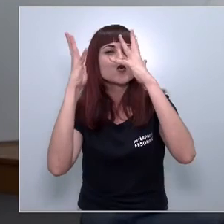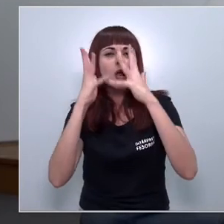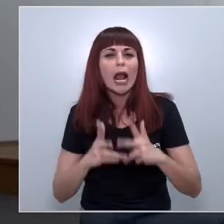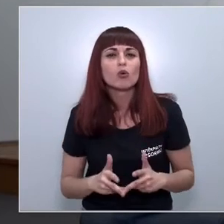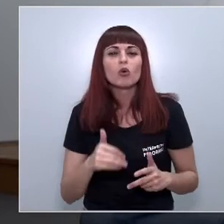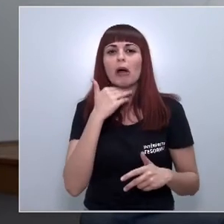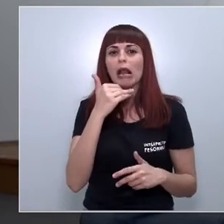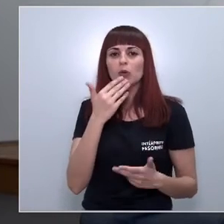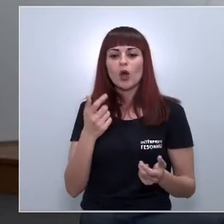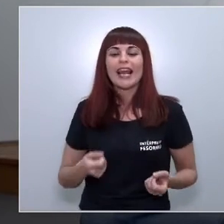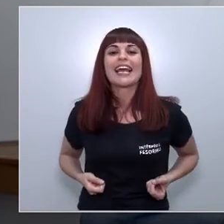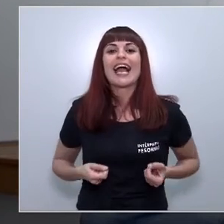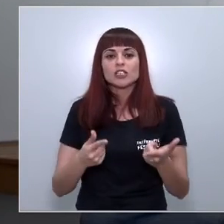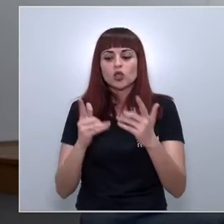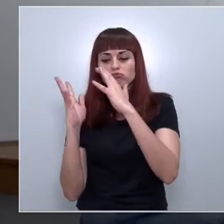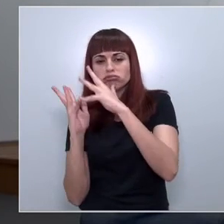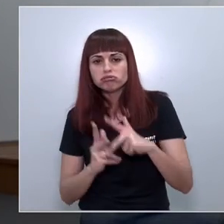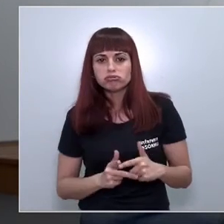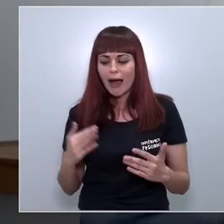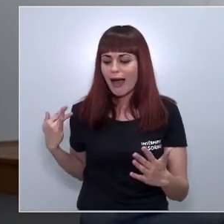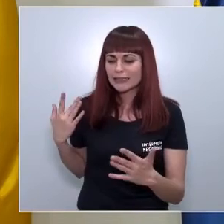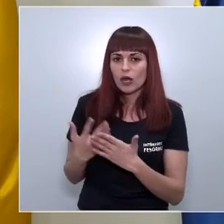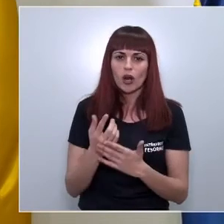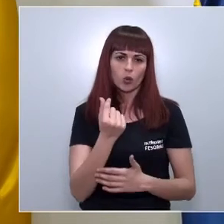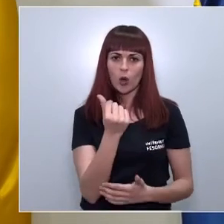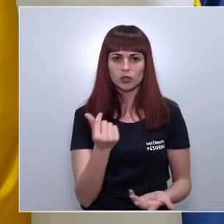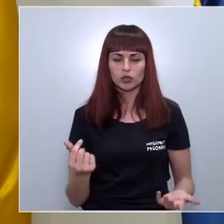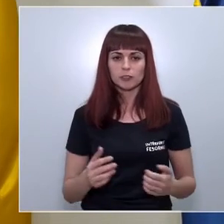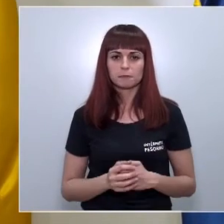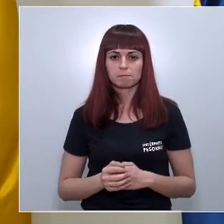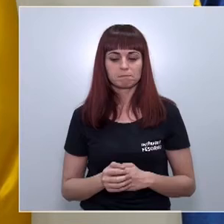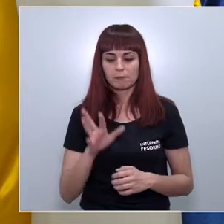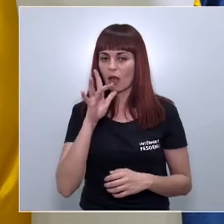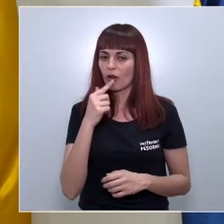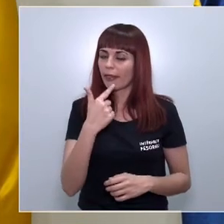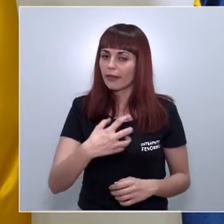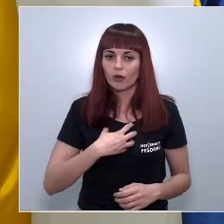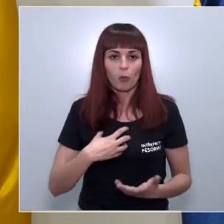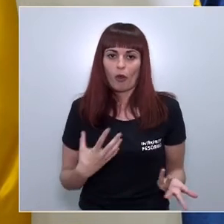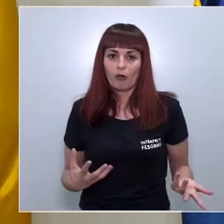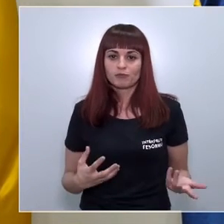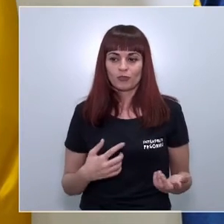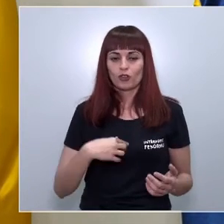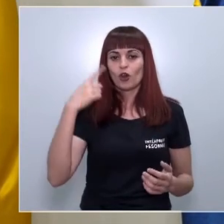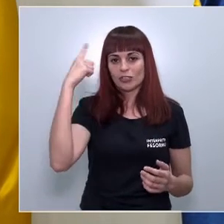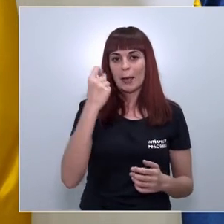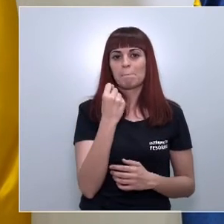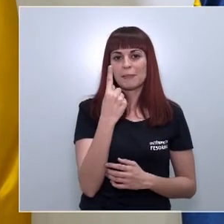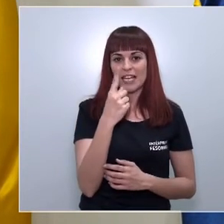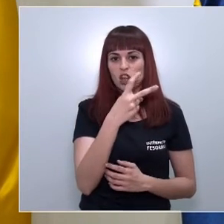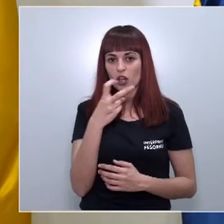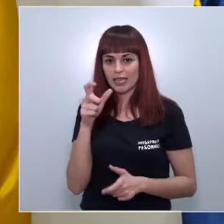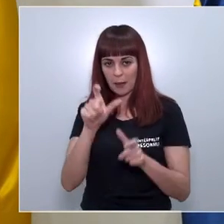¿cuál ha sido el gasto de momento aquí en la región de yo creo que ahora mismo es muy prematuro porque sería aventurarme sé que hemos relatado más de 1.200